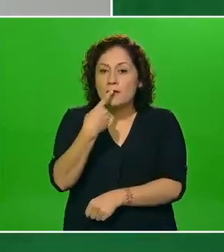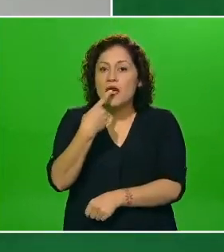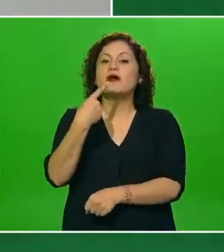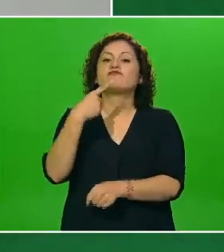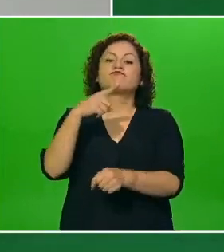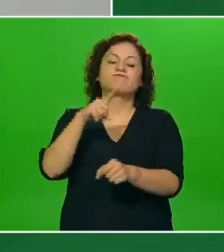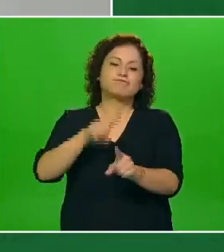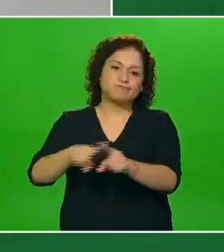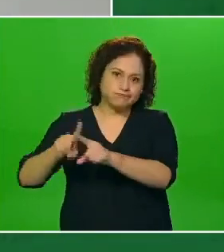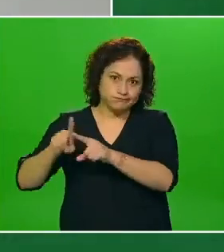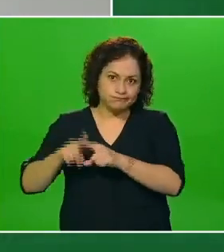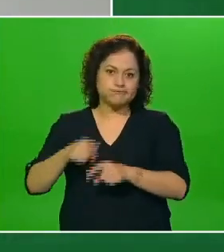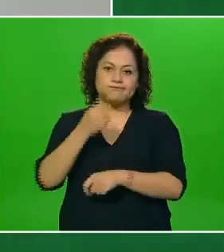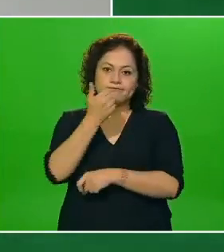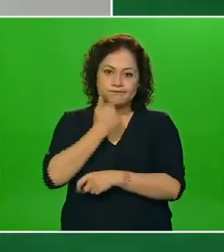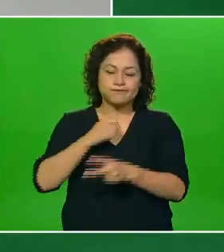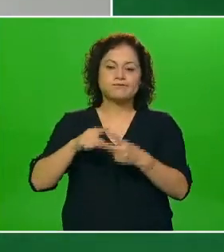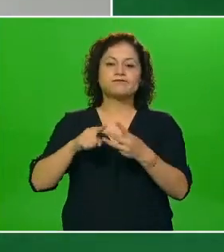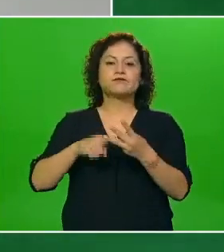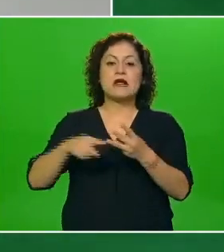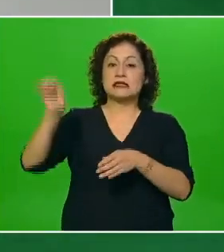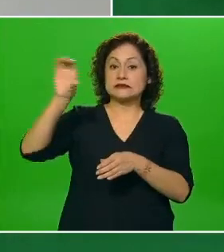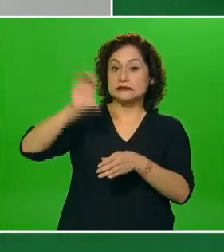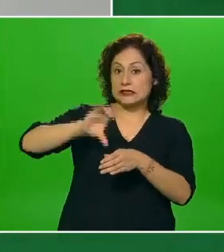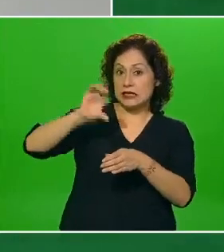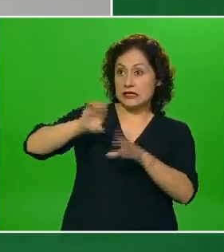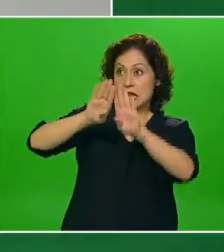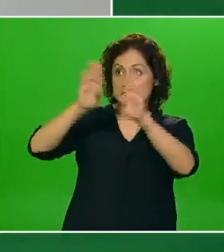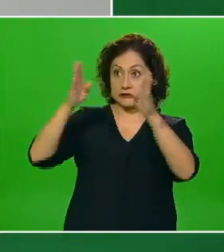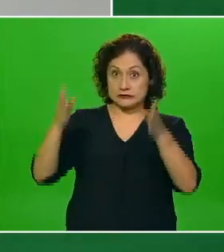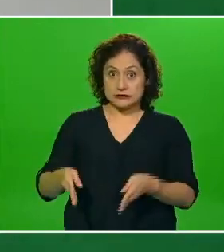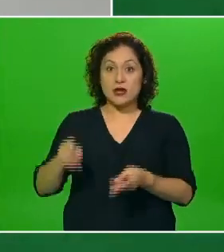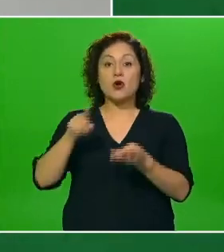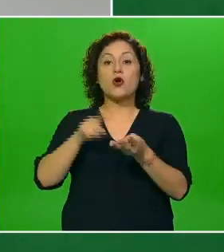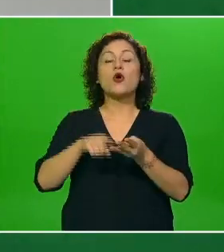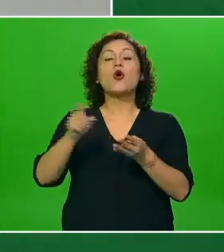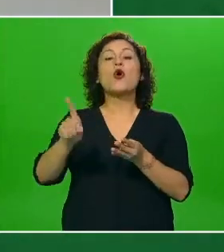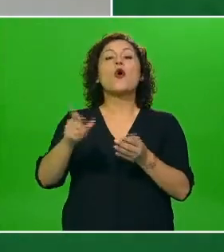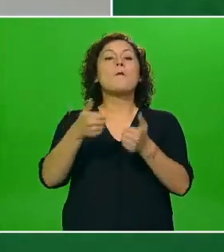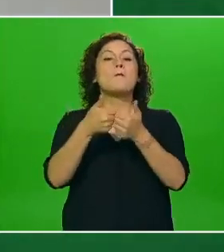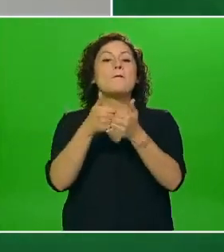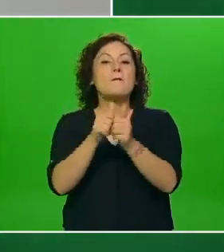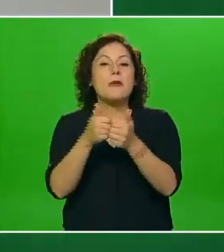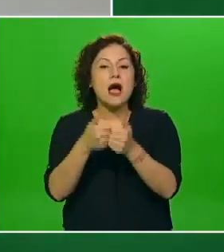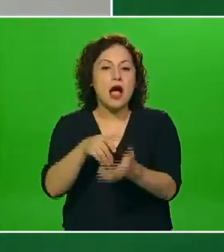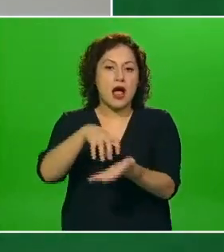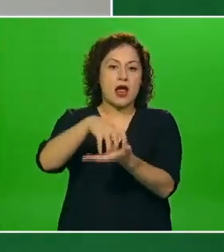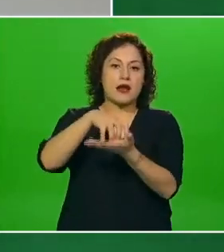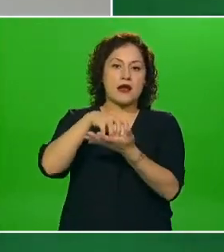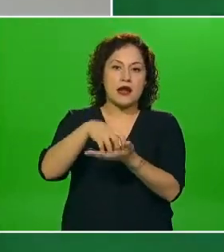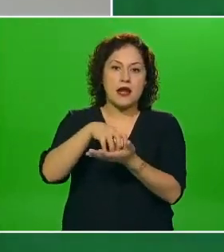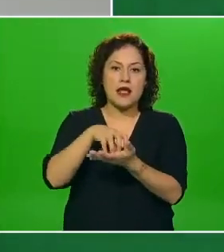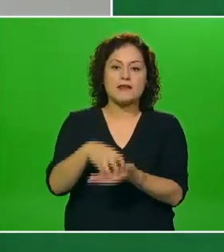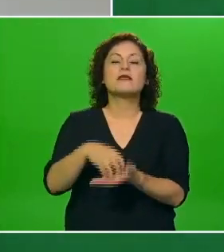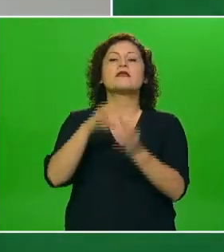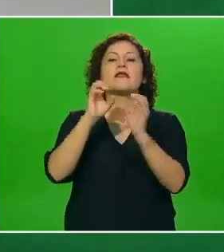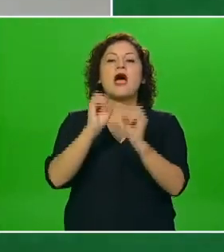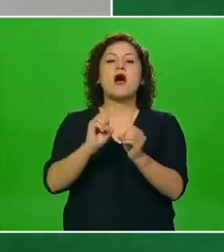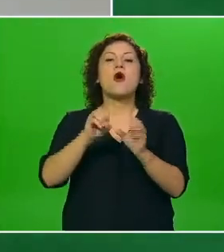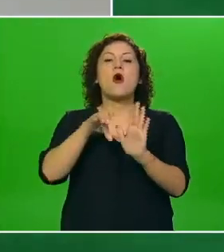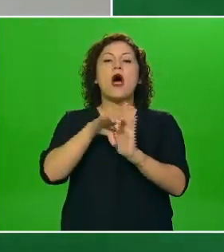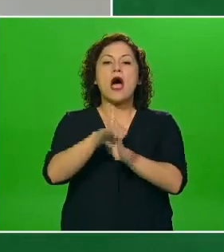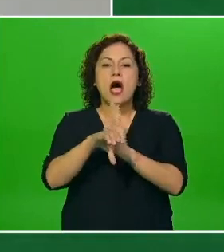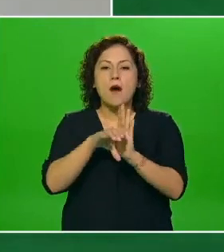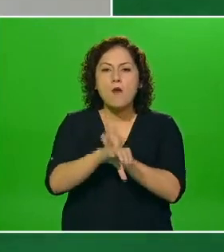los jugos envasados los cereales de caja los pastelillos gelatinas embutidos por mencionar